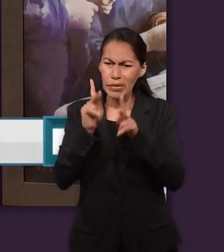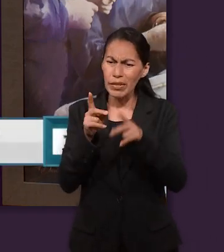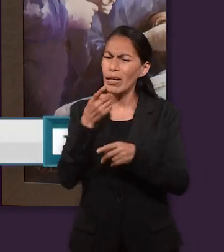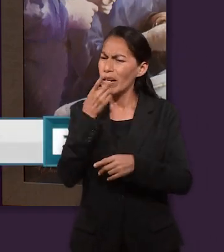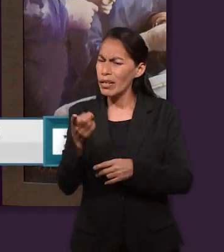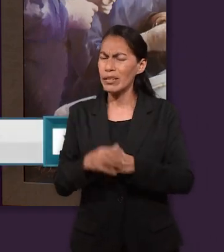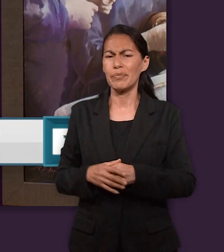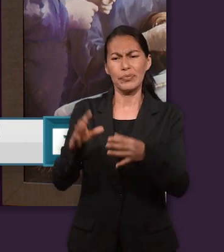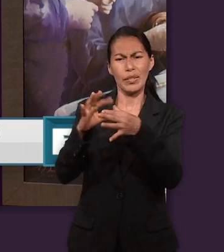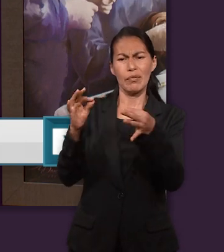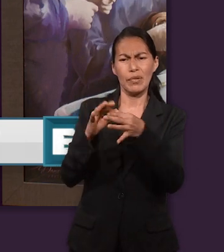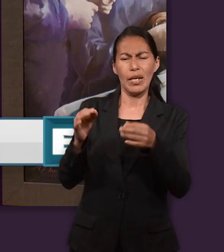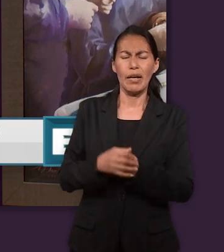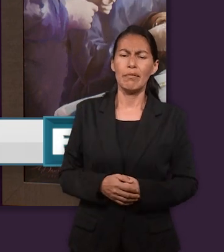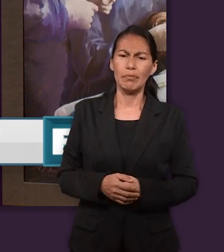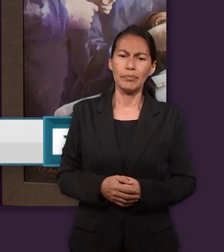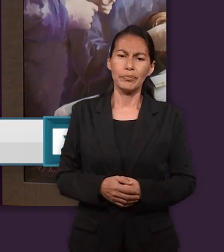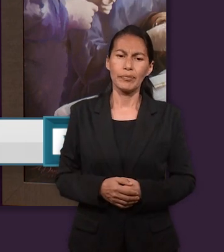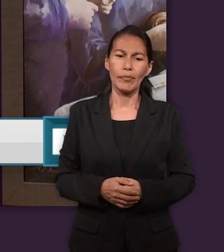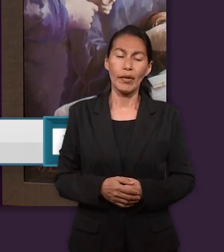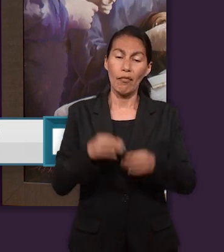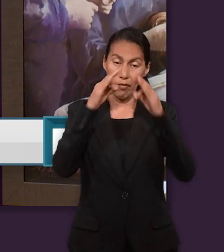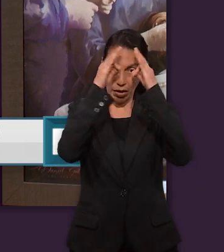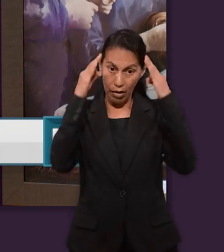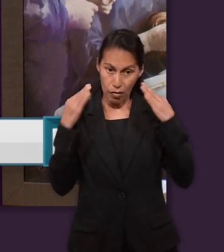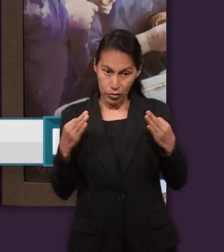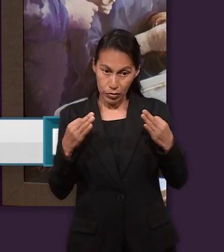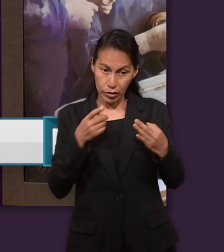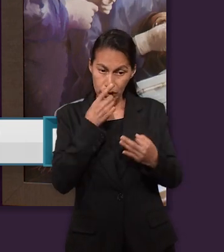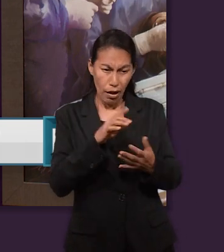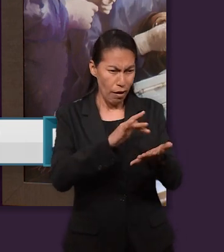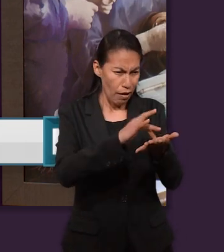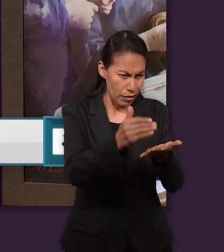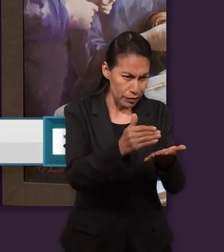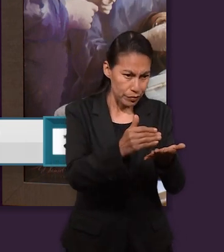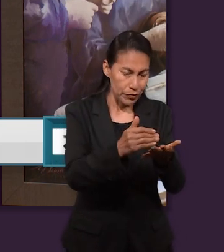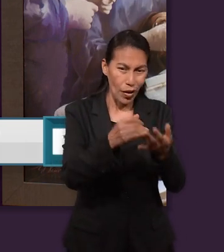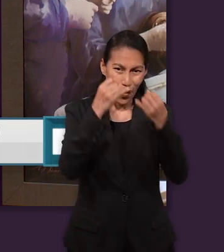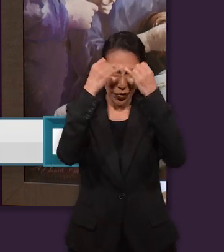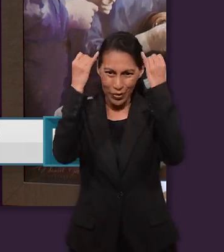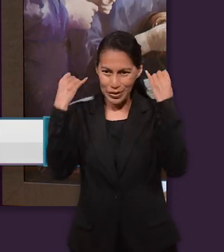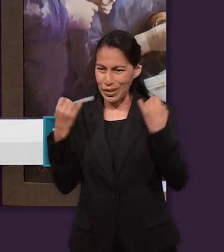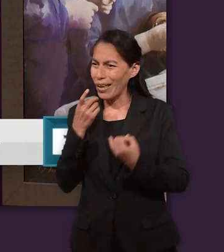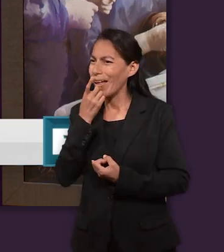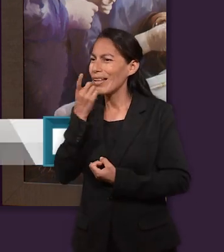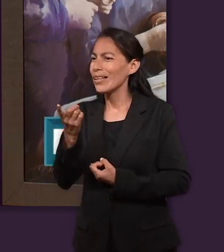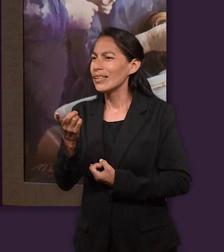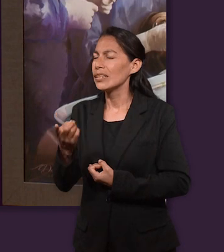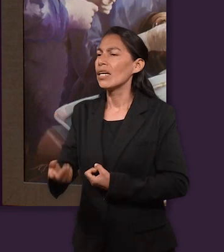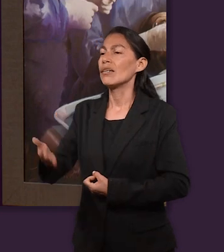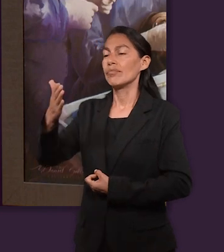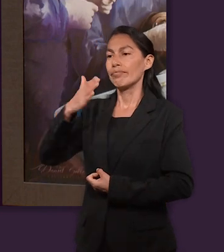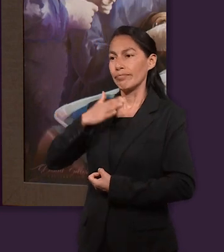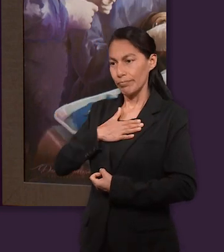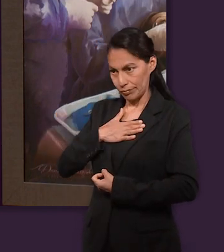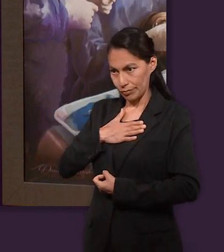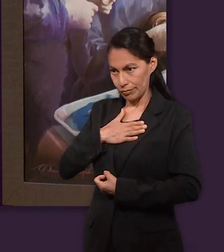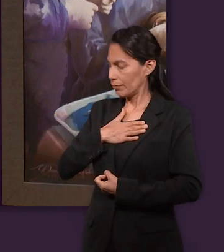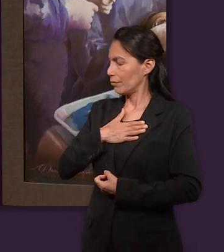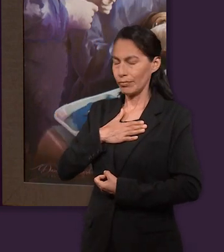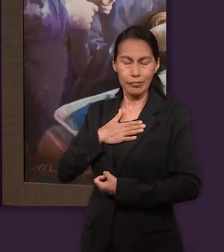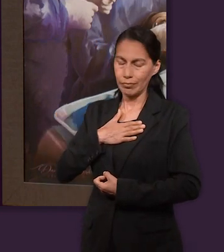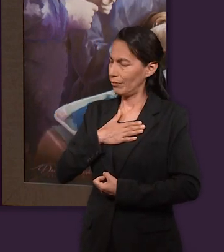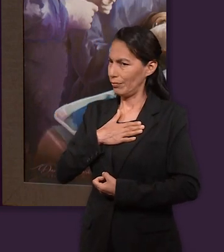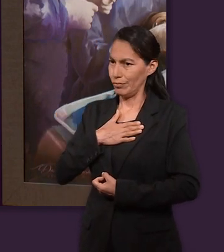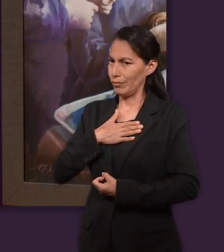entiende, comprende. Y cuando el faraón le va a agradecer, me gusta la respuesta de José. Respondió José al faraón,